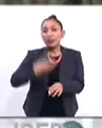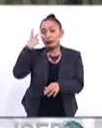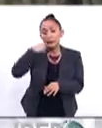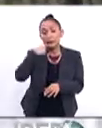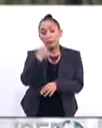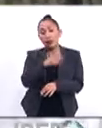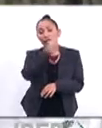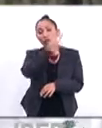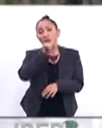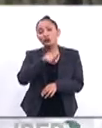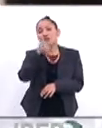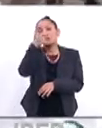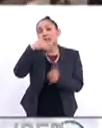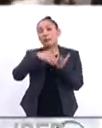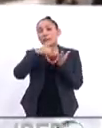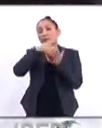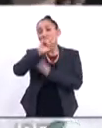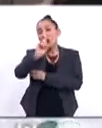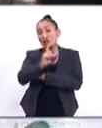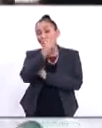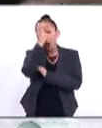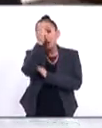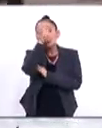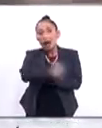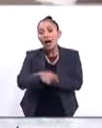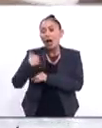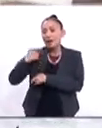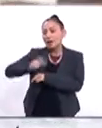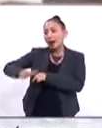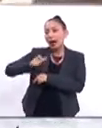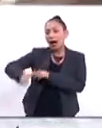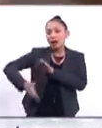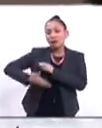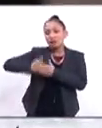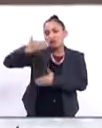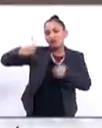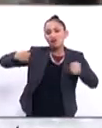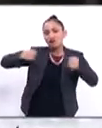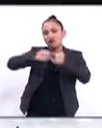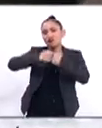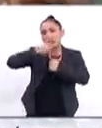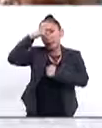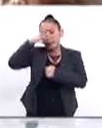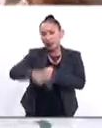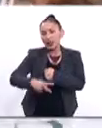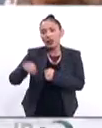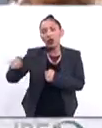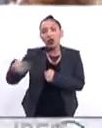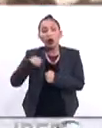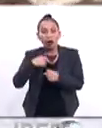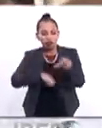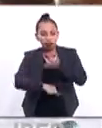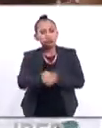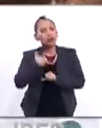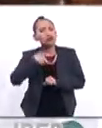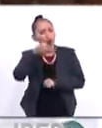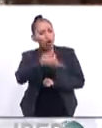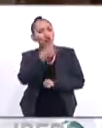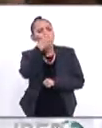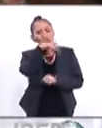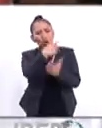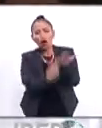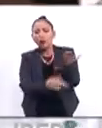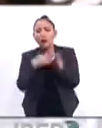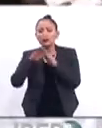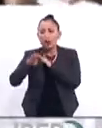demandó 5.7 mil millones de dólares para financiar un muro fronterizo con México a cambio de extender dos